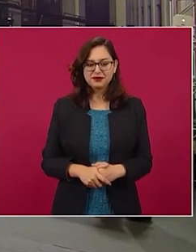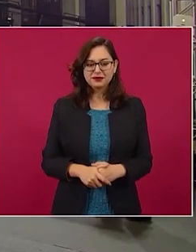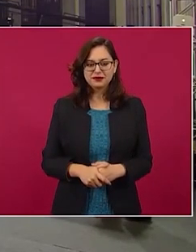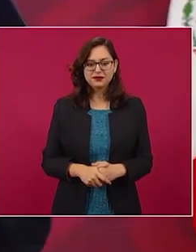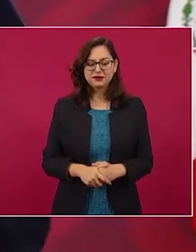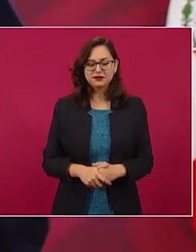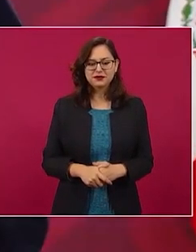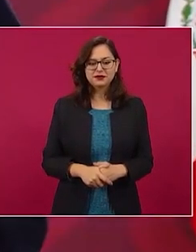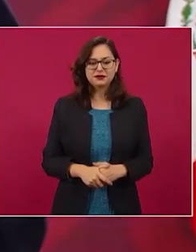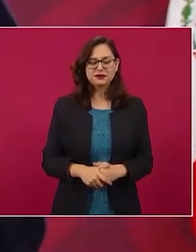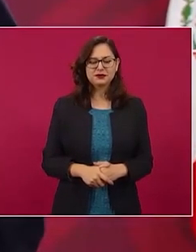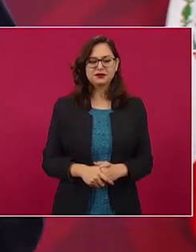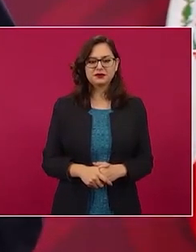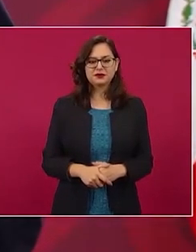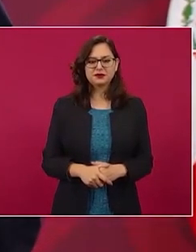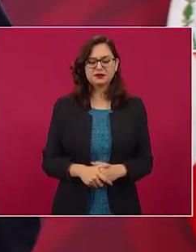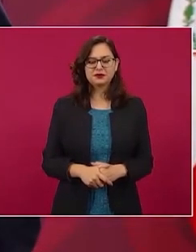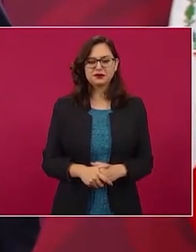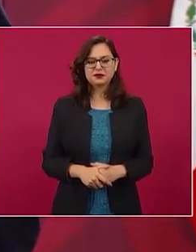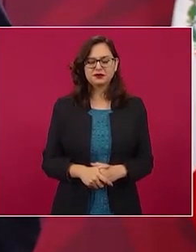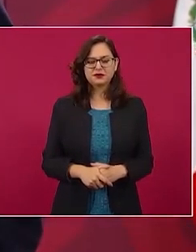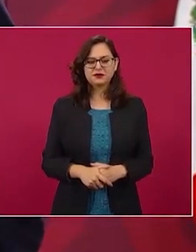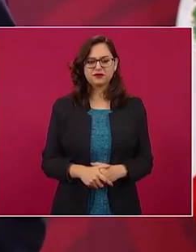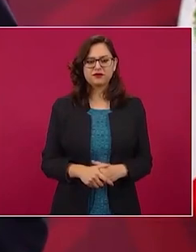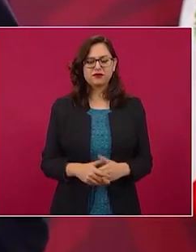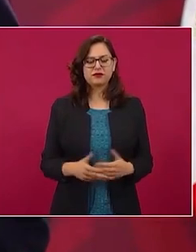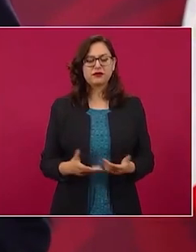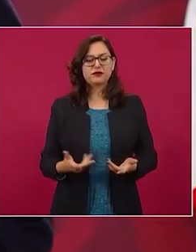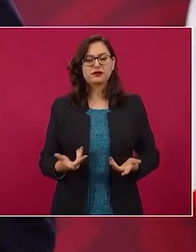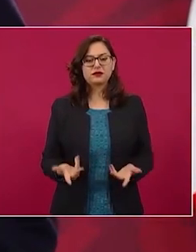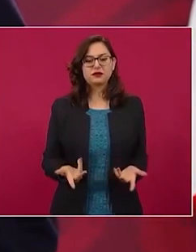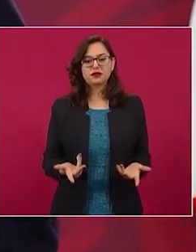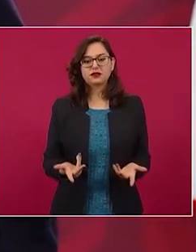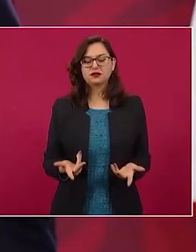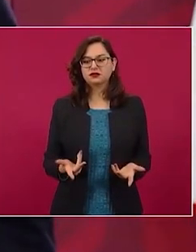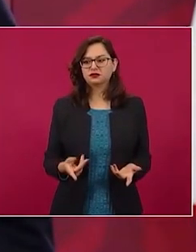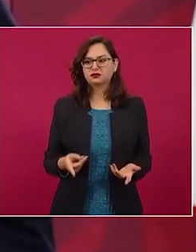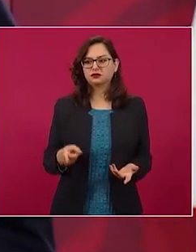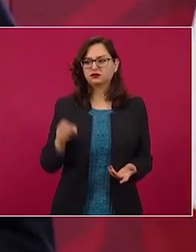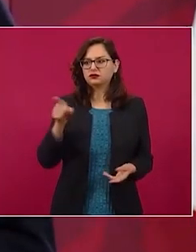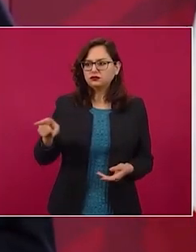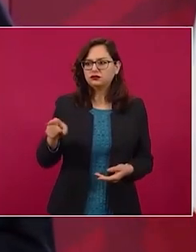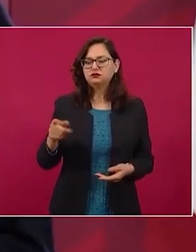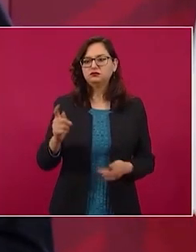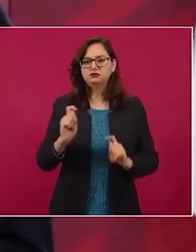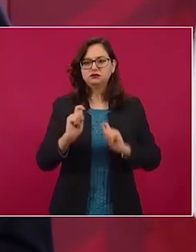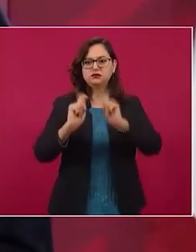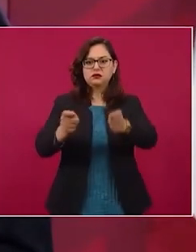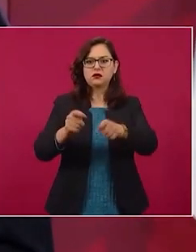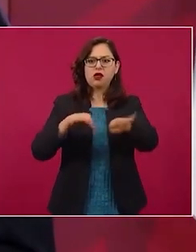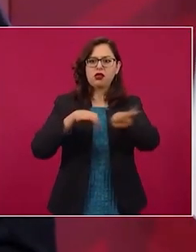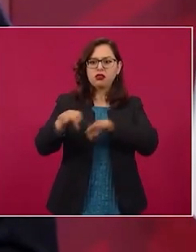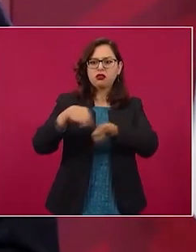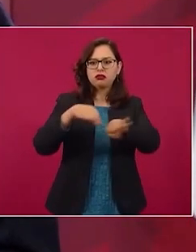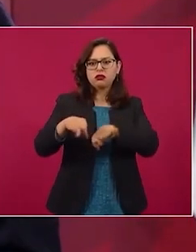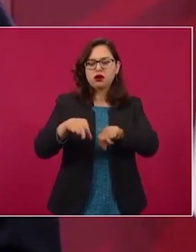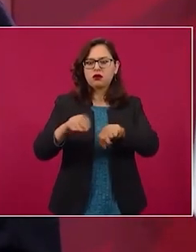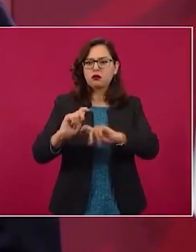Porque no dejan su militancia, no están